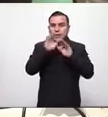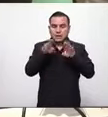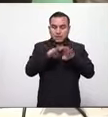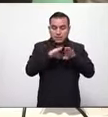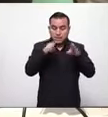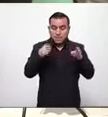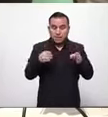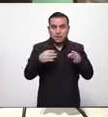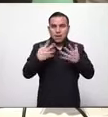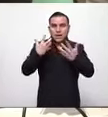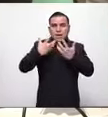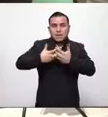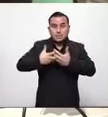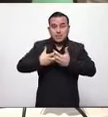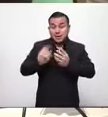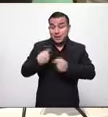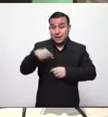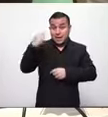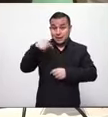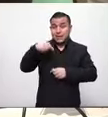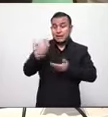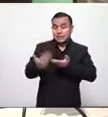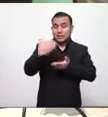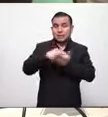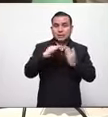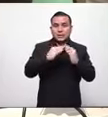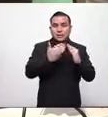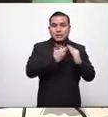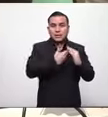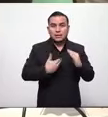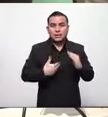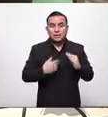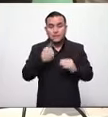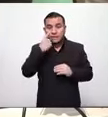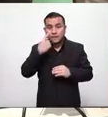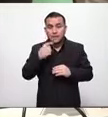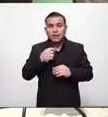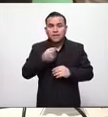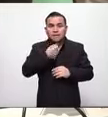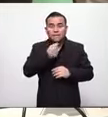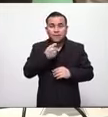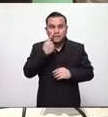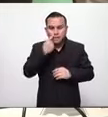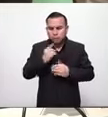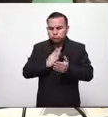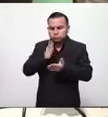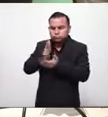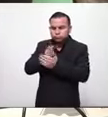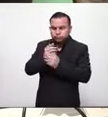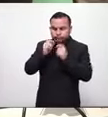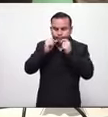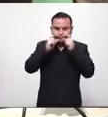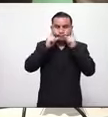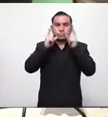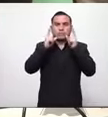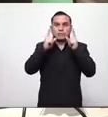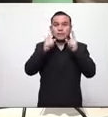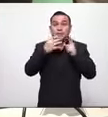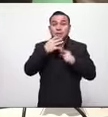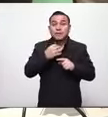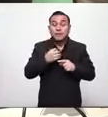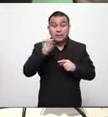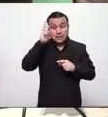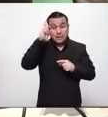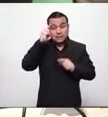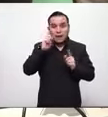de empresarios que estuvieron acá mientras nosotros estuvimos en conferencia de prensa y creo que esa es